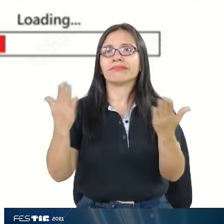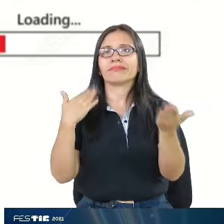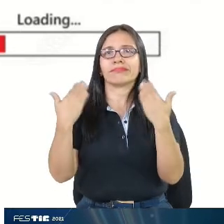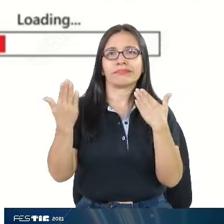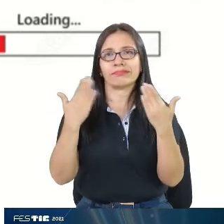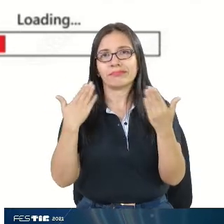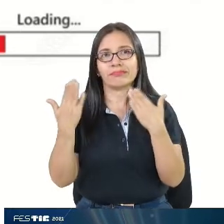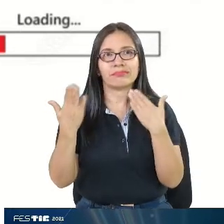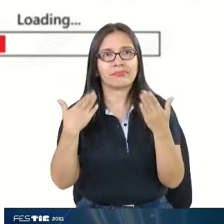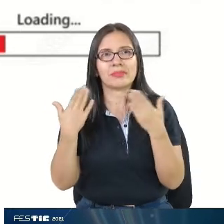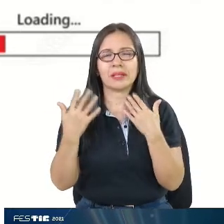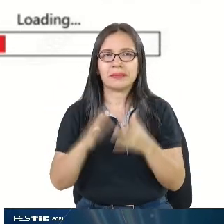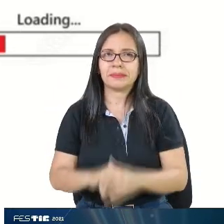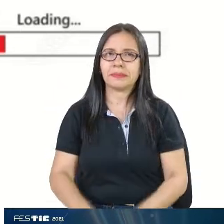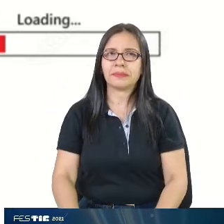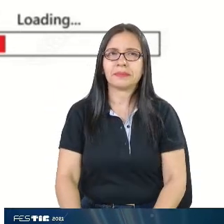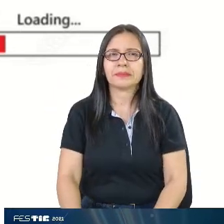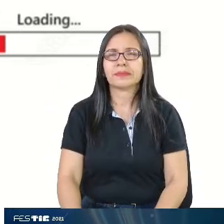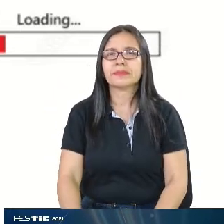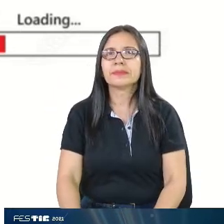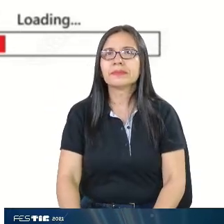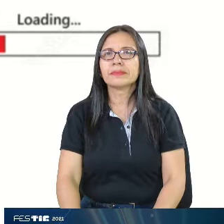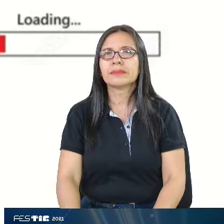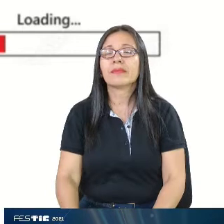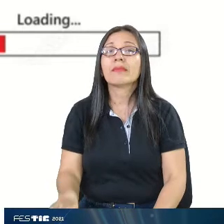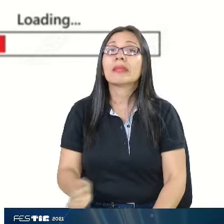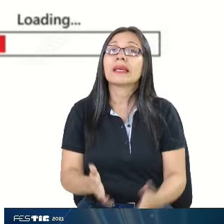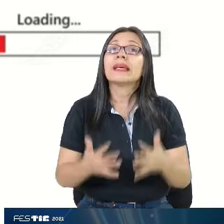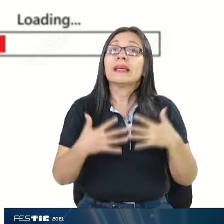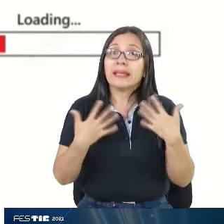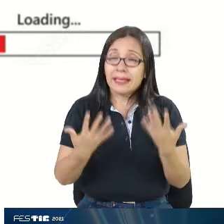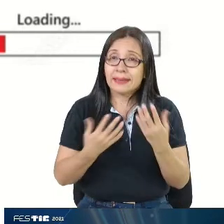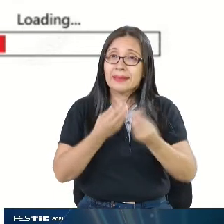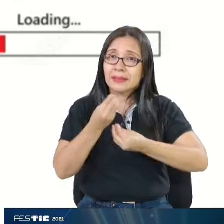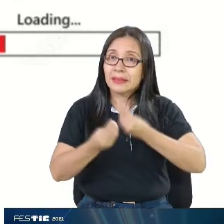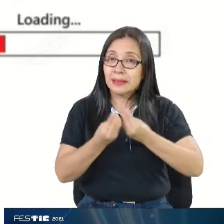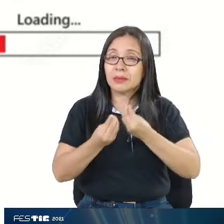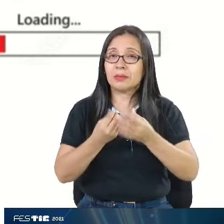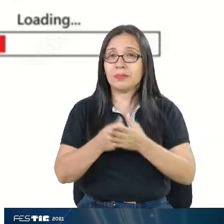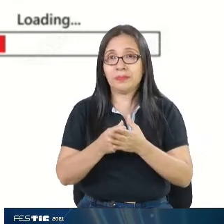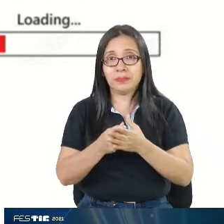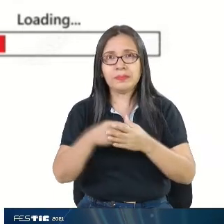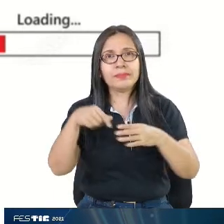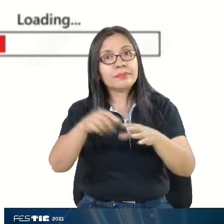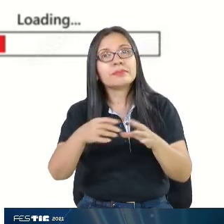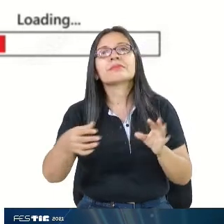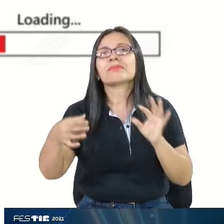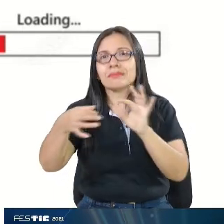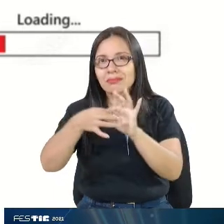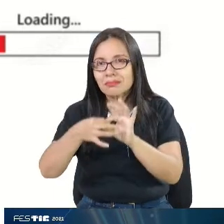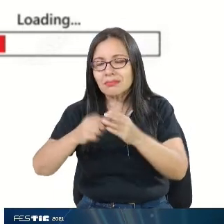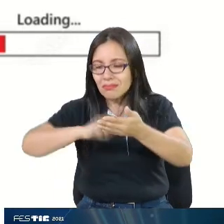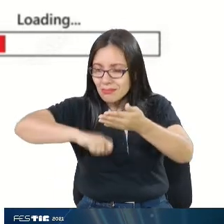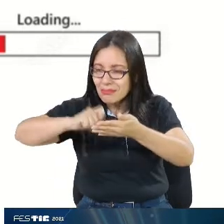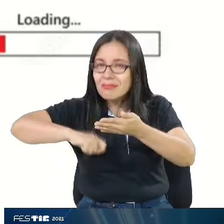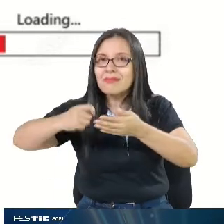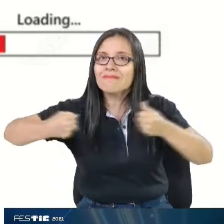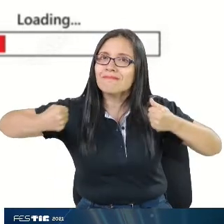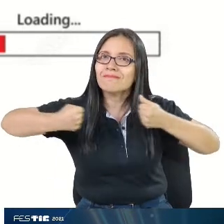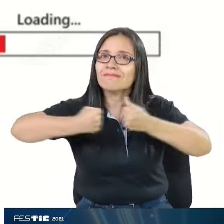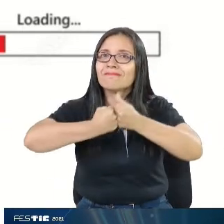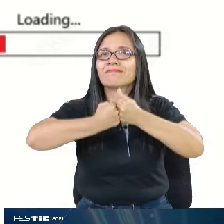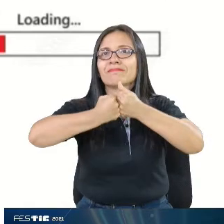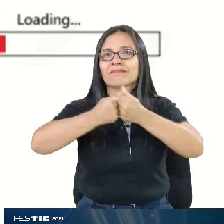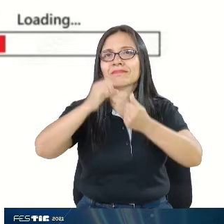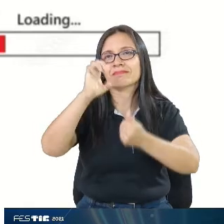las estaciones de IDEAM. Estamos en un proceso con EMCALI, con el cual firmamos convenio, para hacer precisamente ese